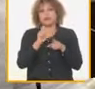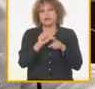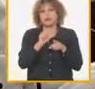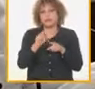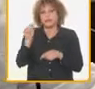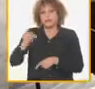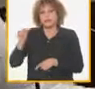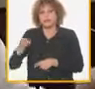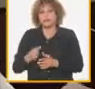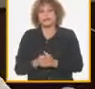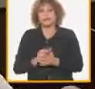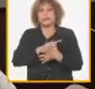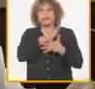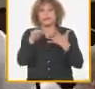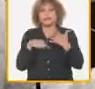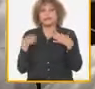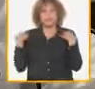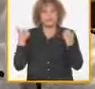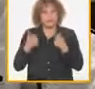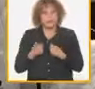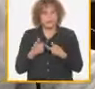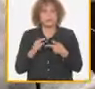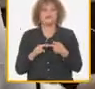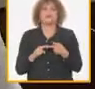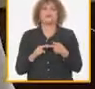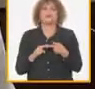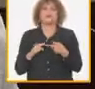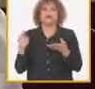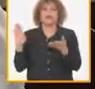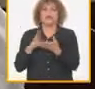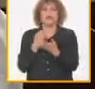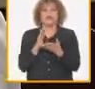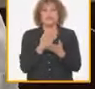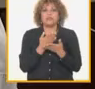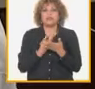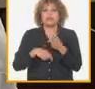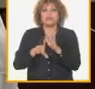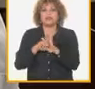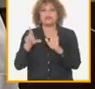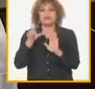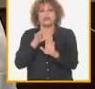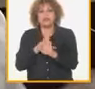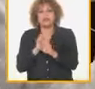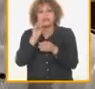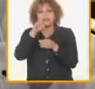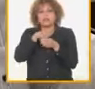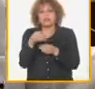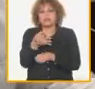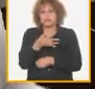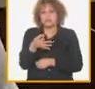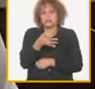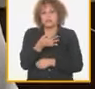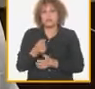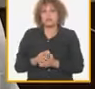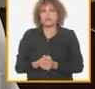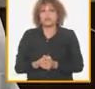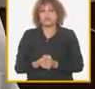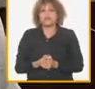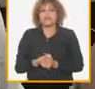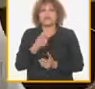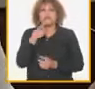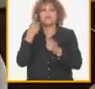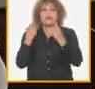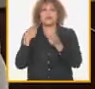en las juntas directivas en eliminar un grupo de instituciones que están ahí asociadas en el municipio de impagos a productores